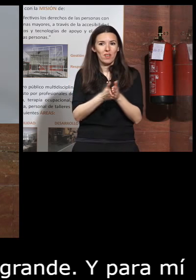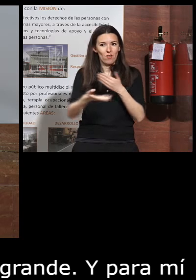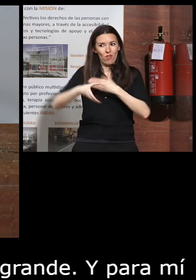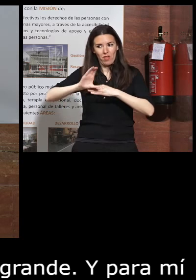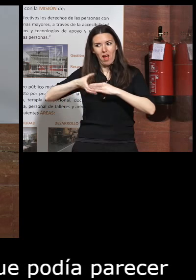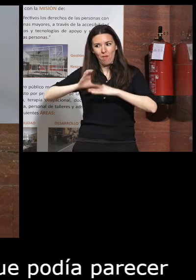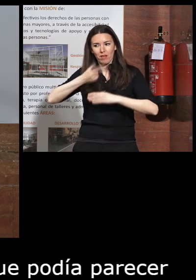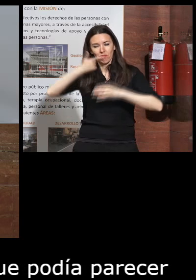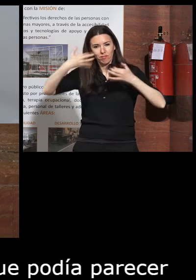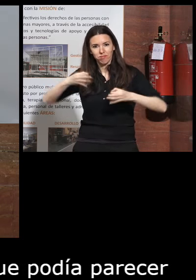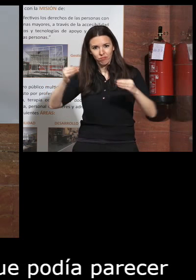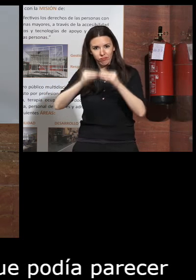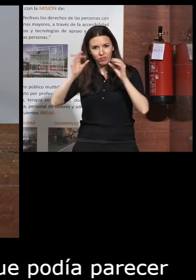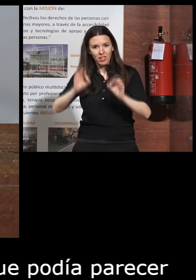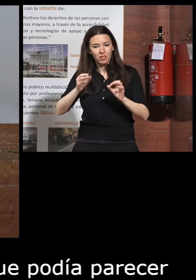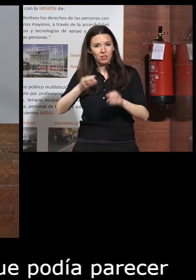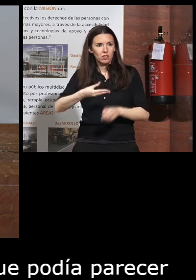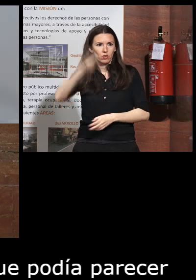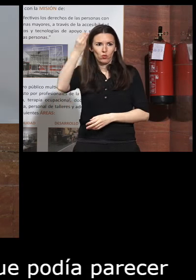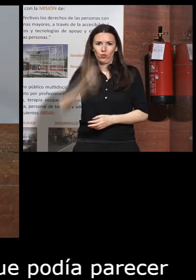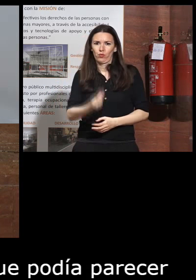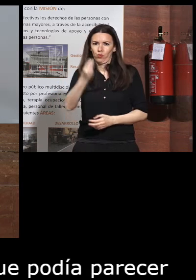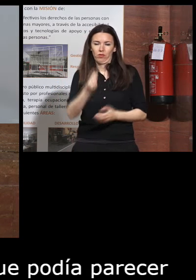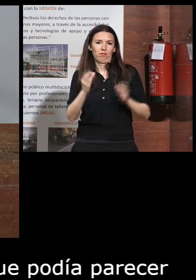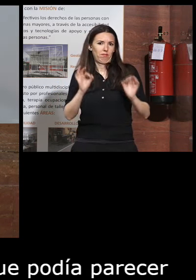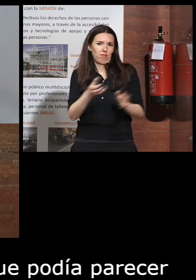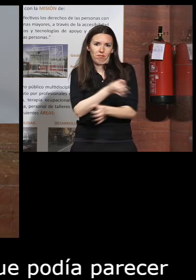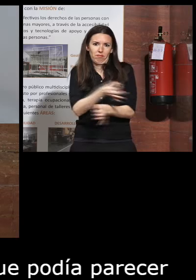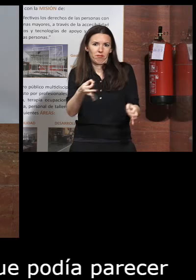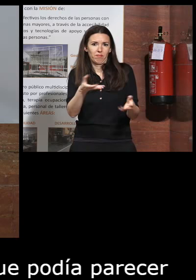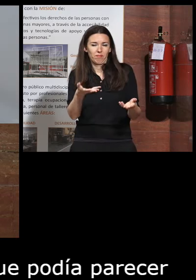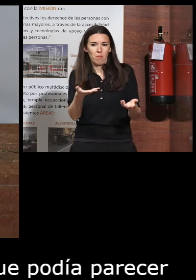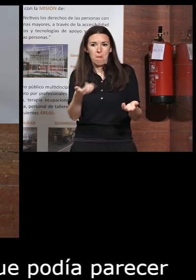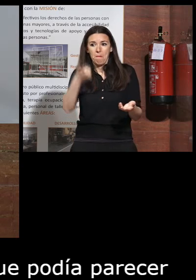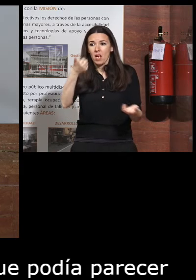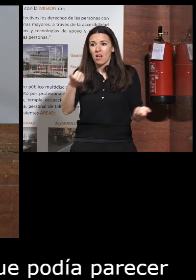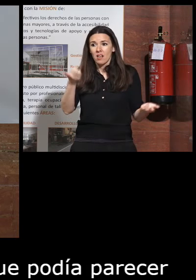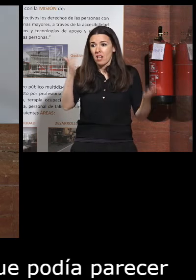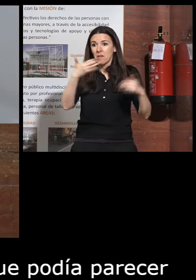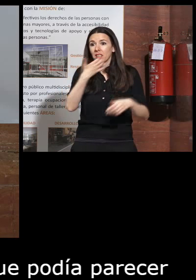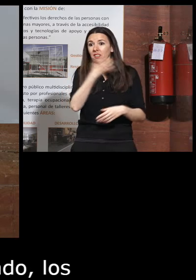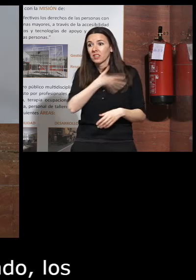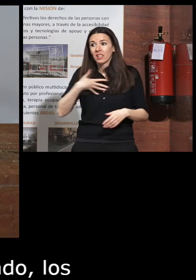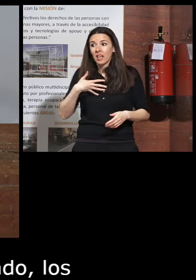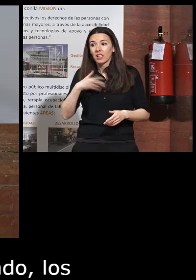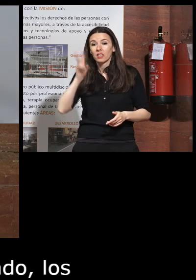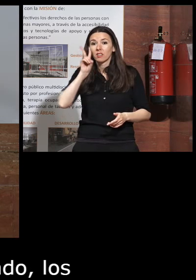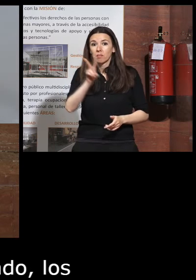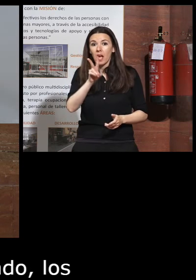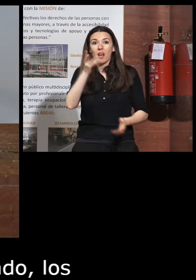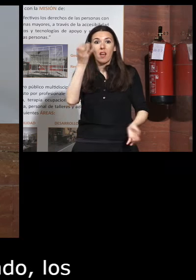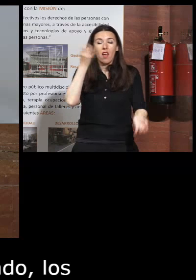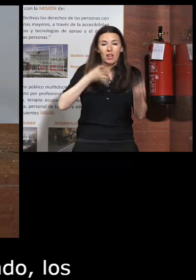pueden confirmar ha sido excelente está siendo excelente no tenéis nada más si queréis ver las